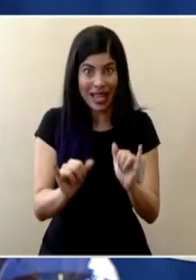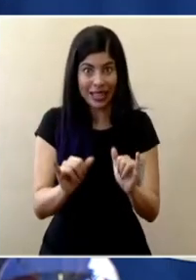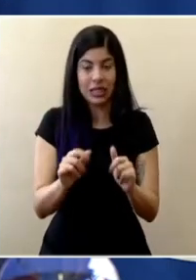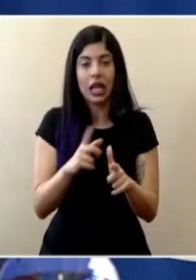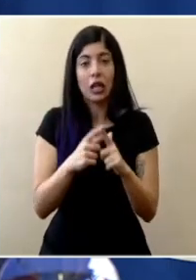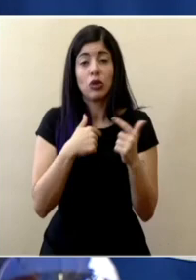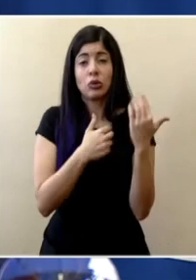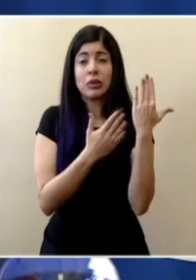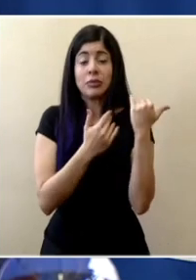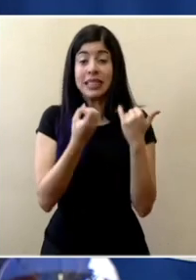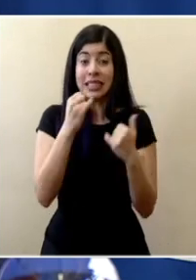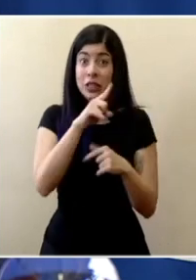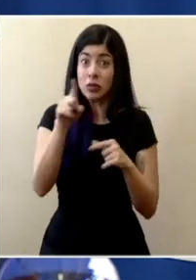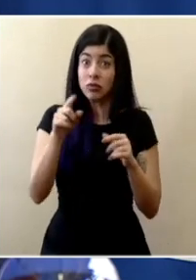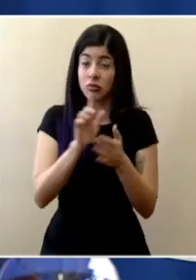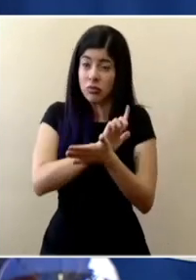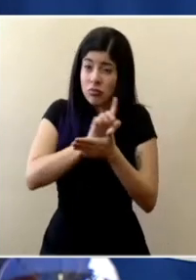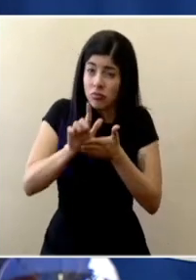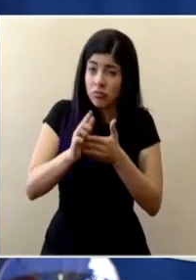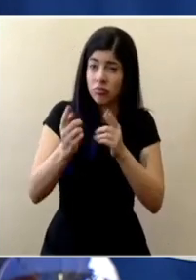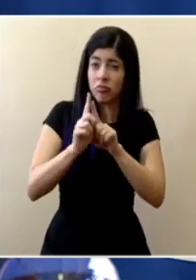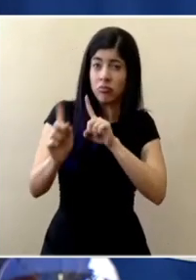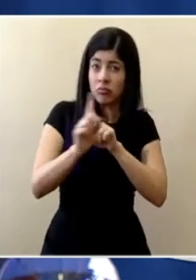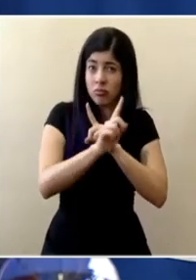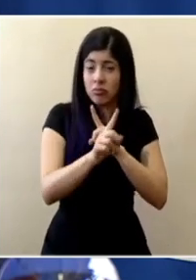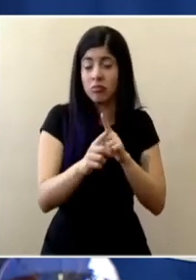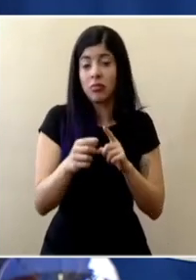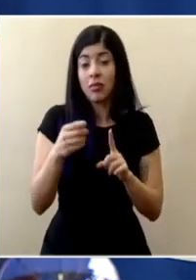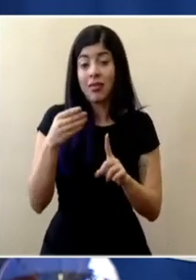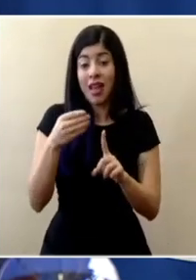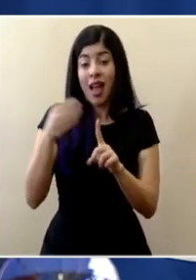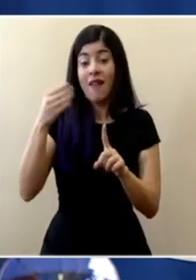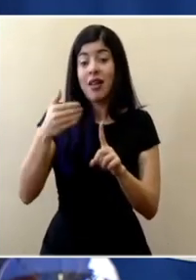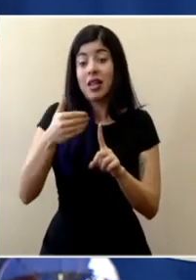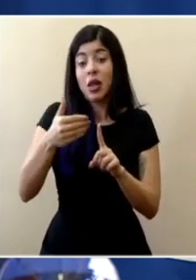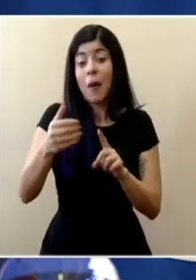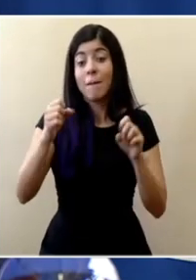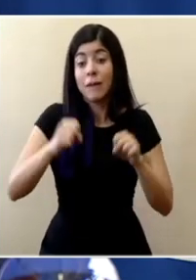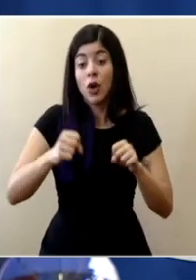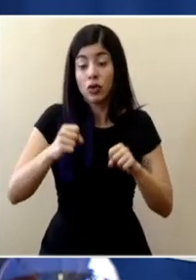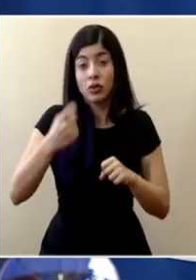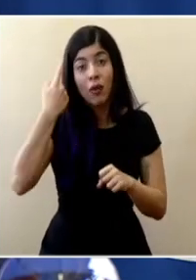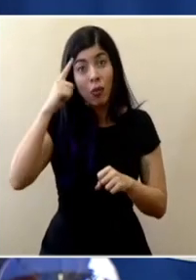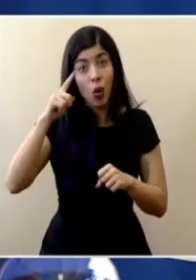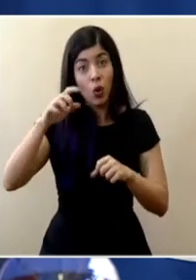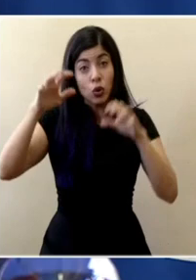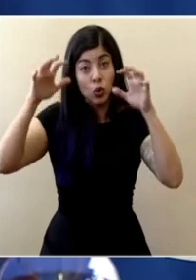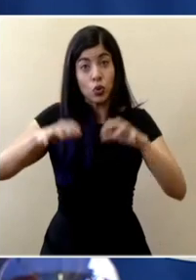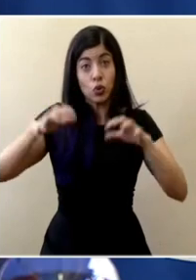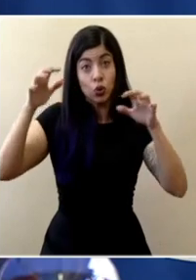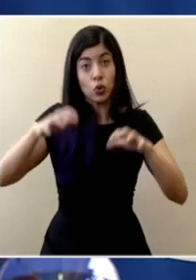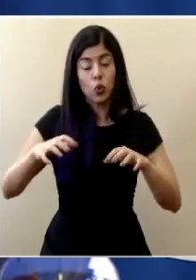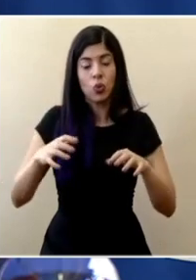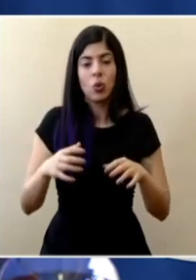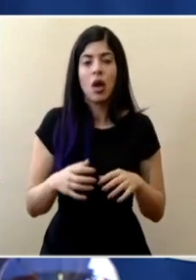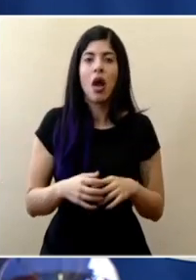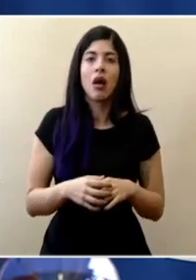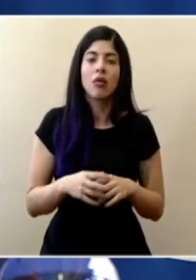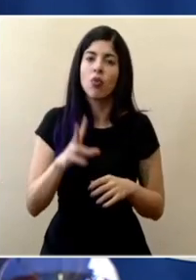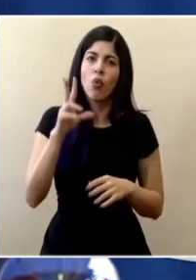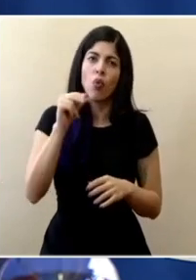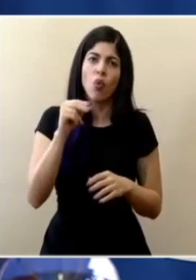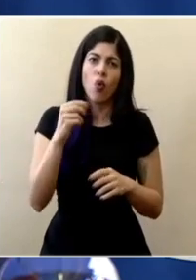de medidas de higiene y distanciamiento social en realidad la repercusión que eventualmente podría tener la entrada de la época lluviosa no sea